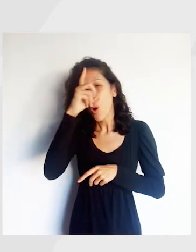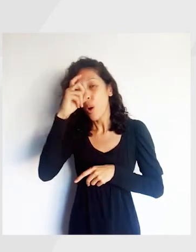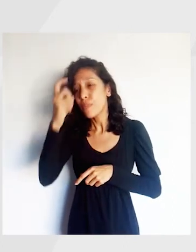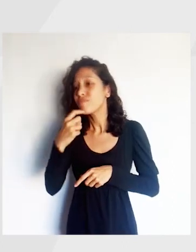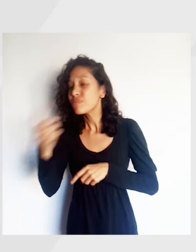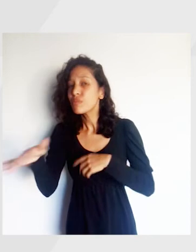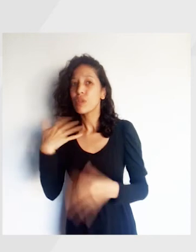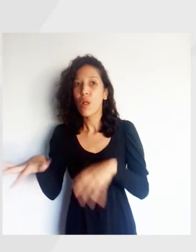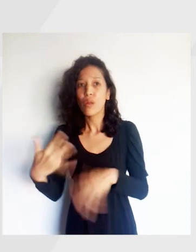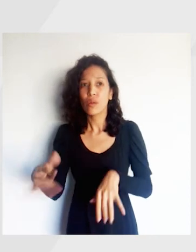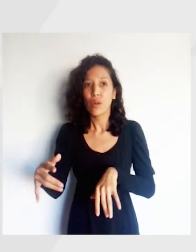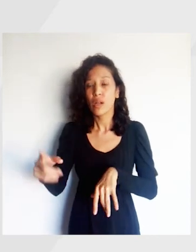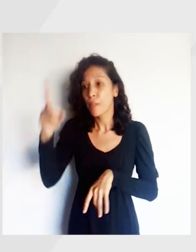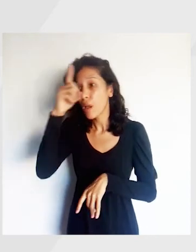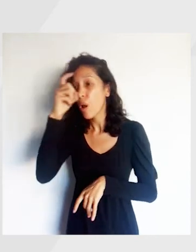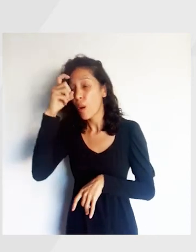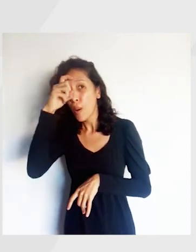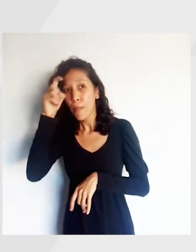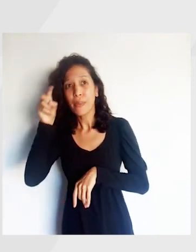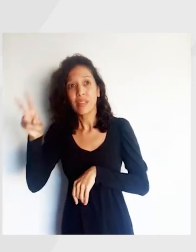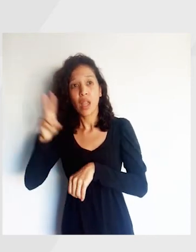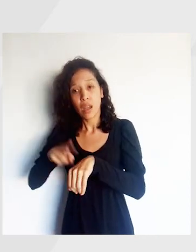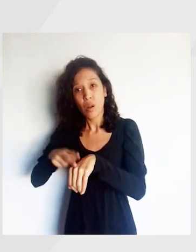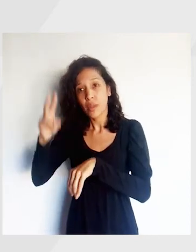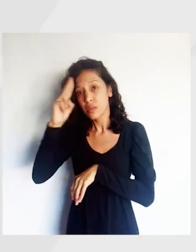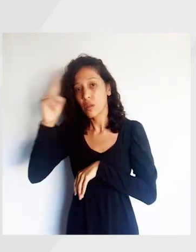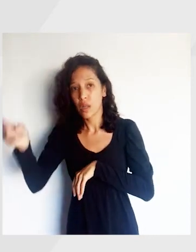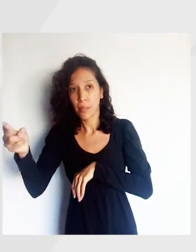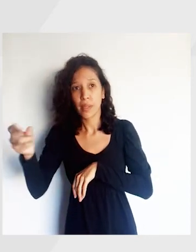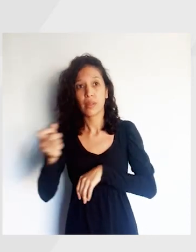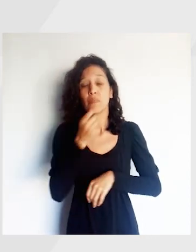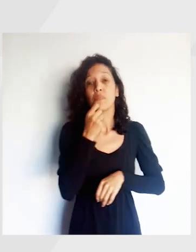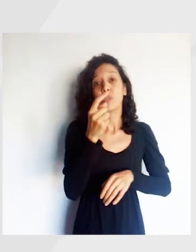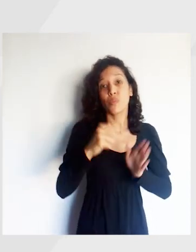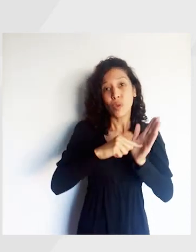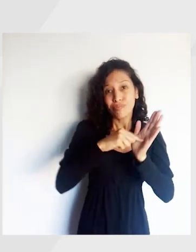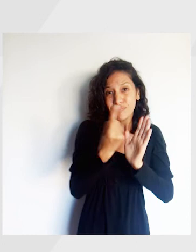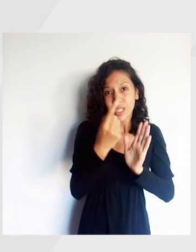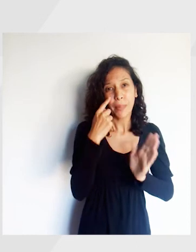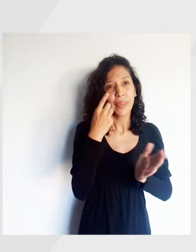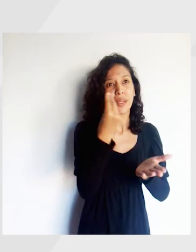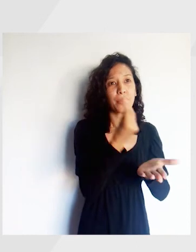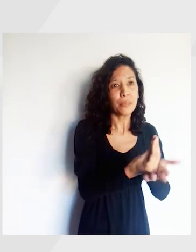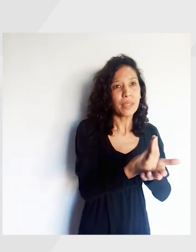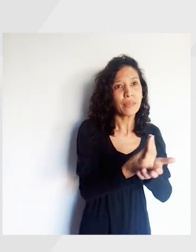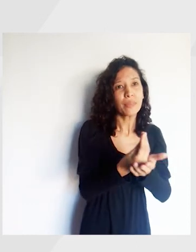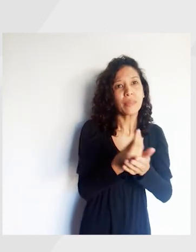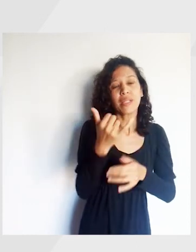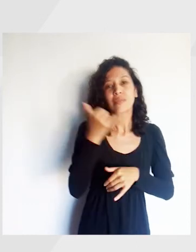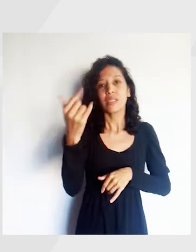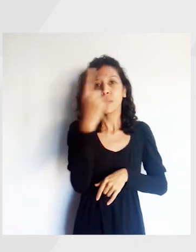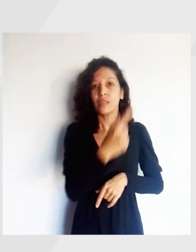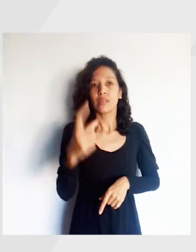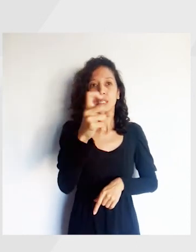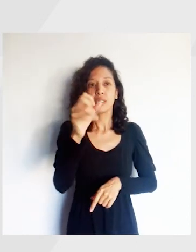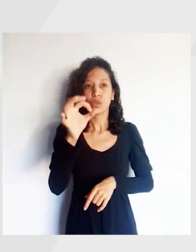consulta inmediatamente al sistema de salud siguiendo las recomendaciones locales. Si sos de Ciudad de Buenos Aires, llama al